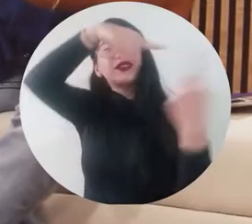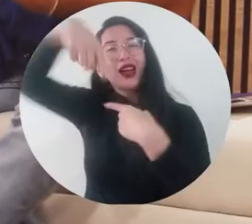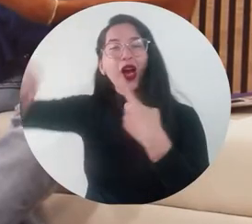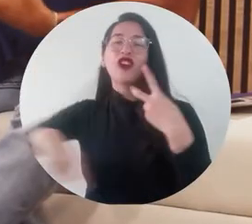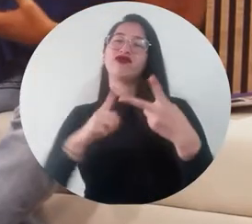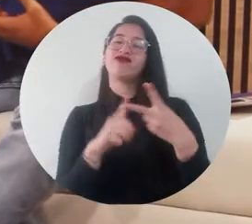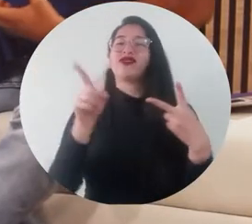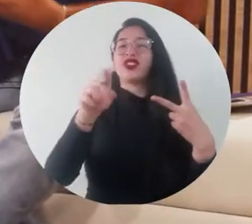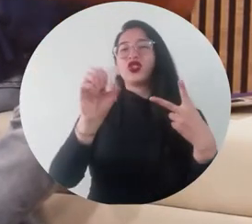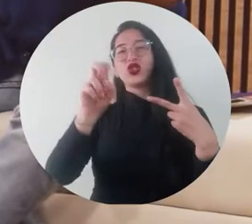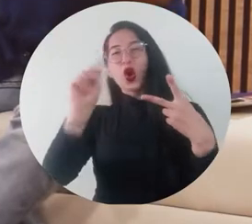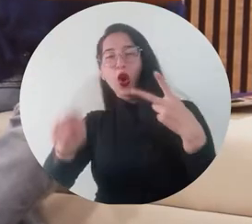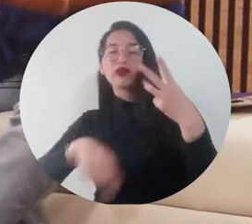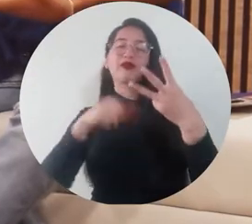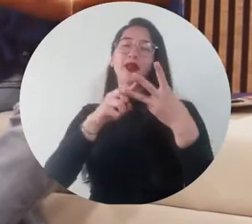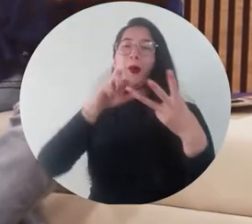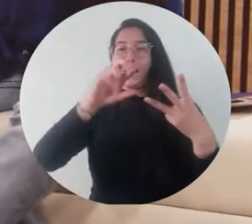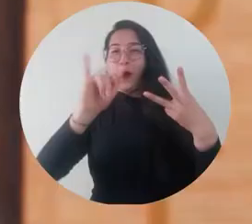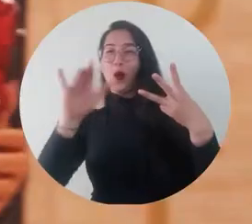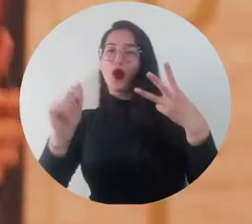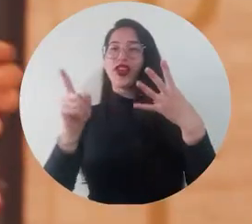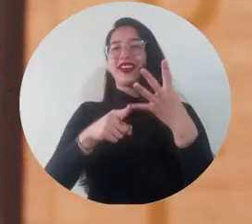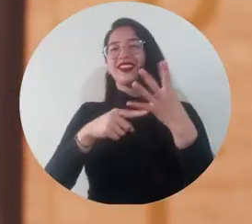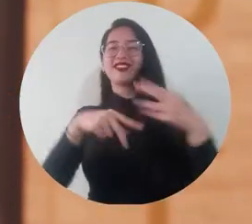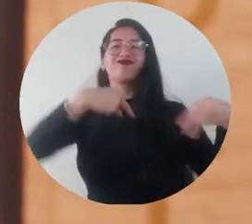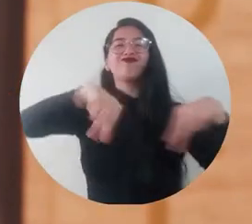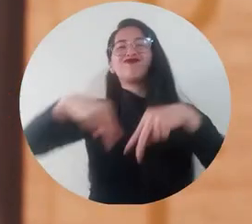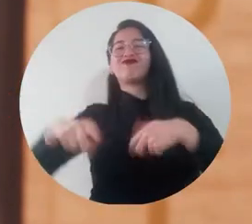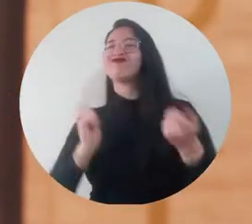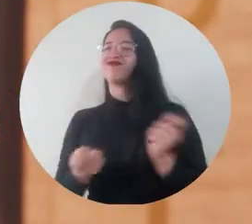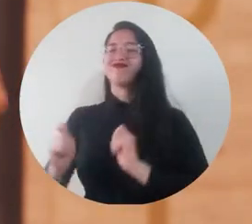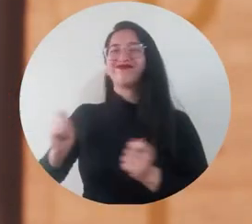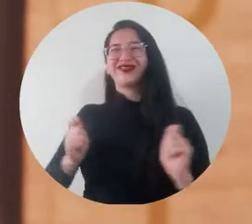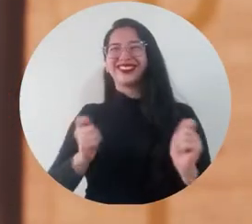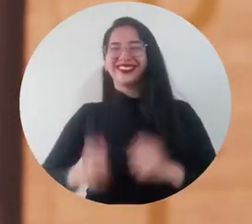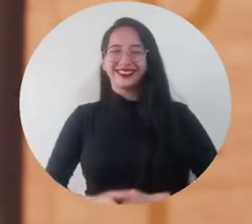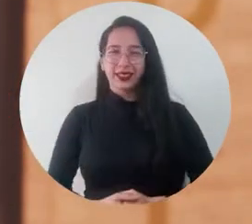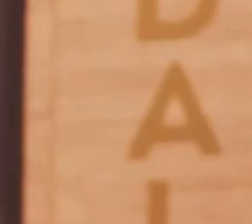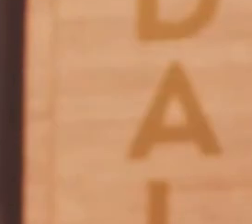tradicionales del vallenato Paseo, Son, Puya y Merengue